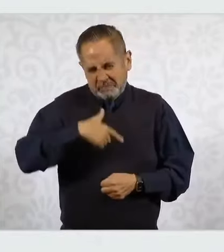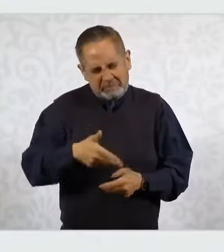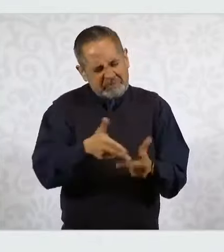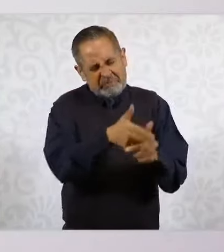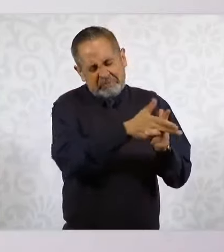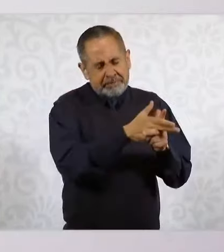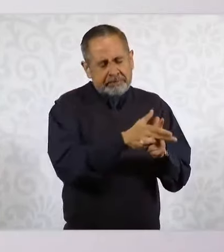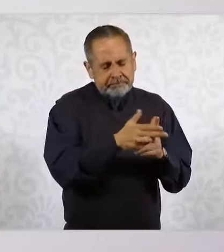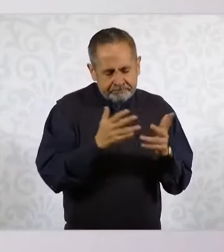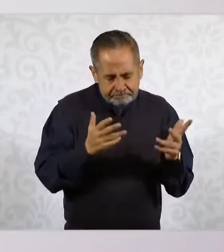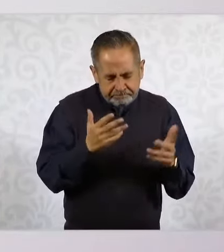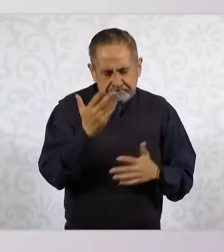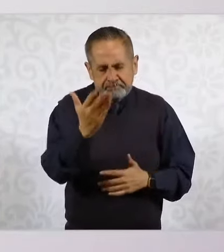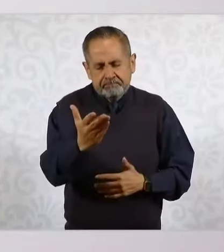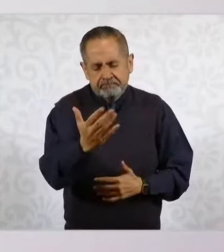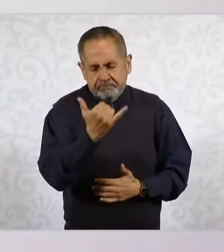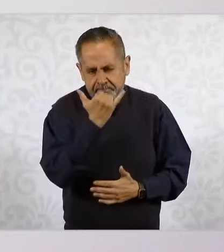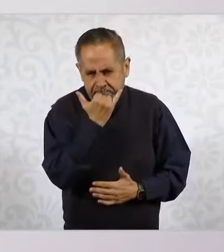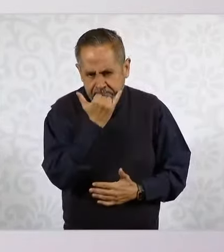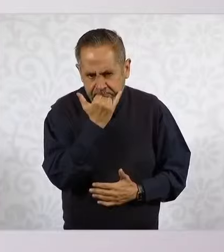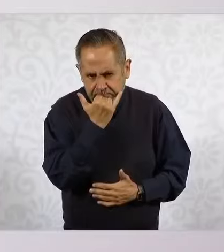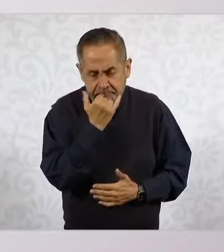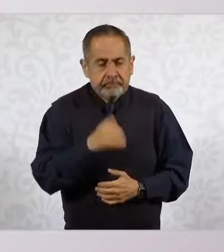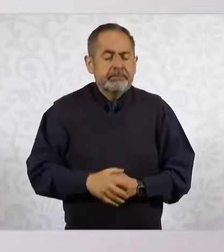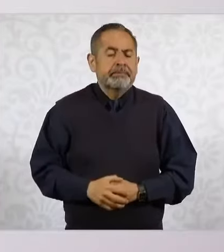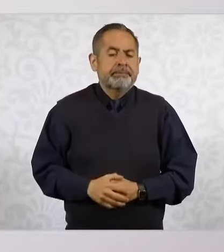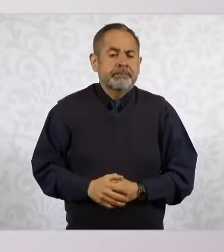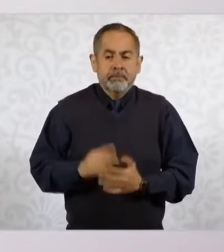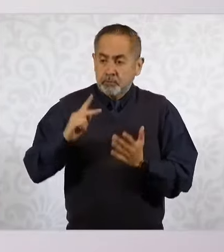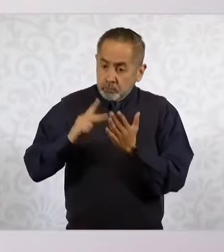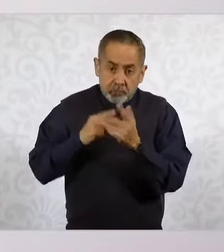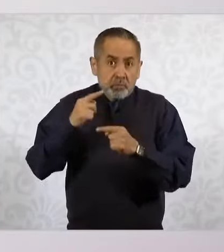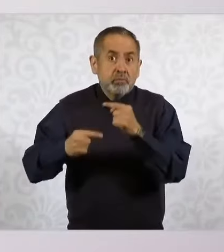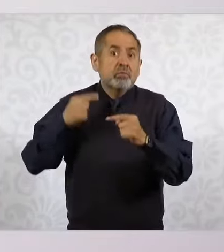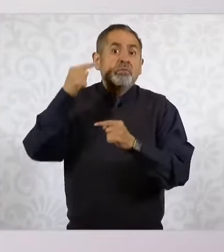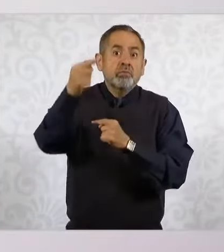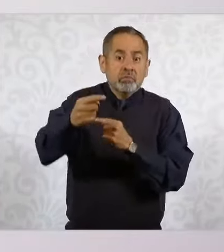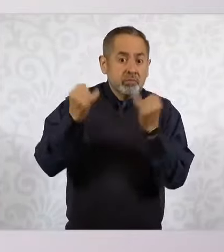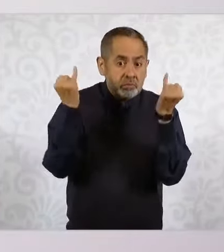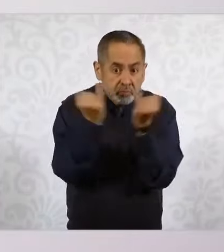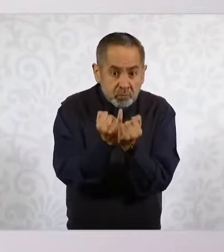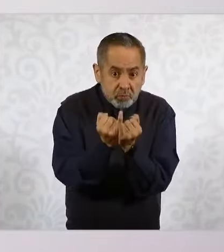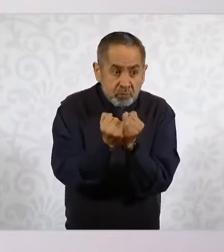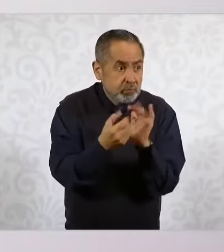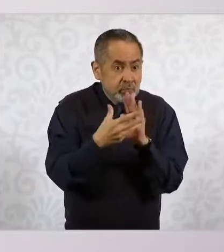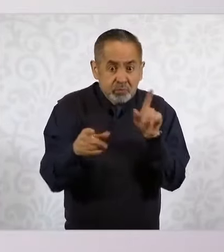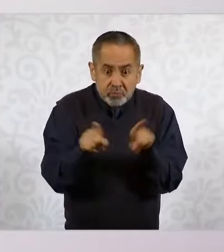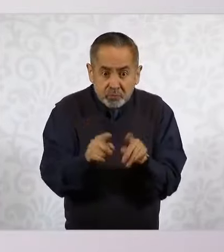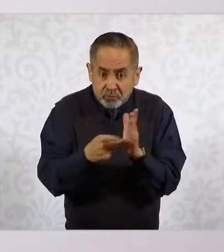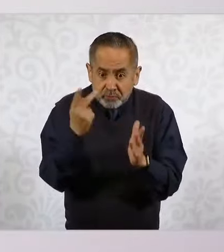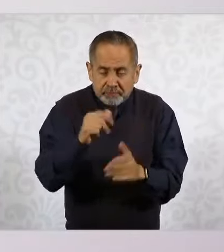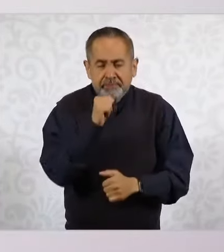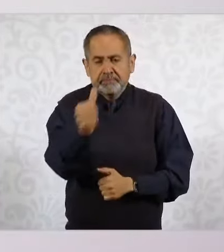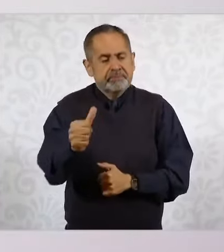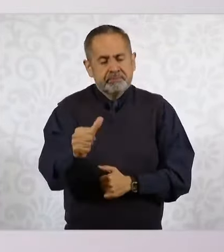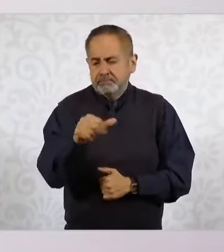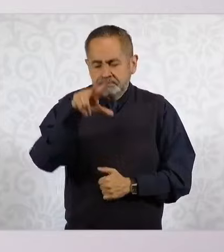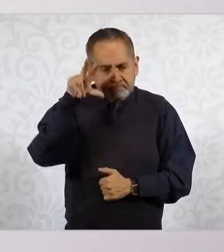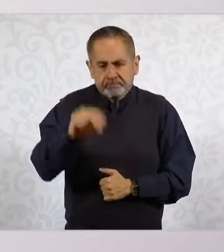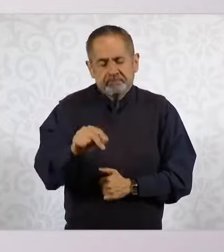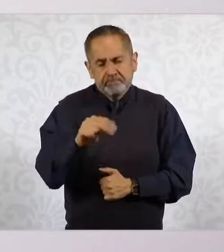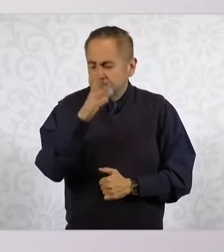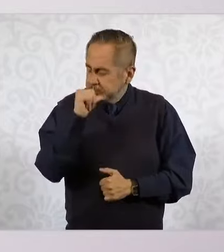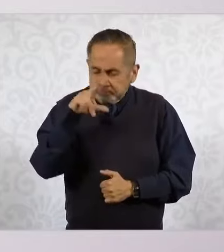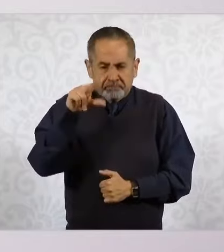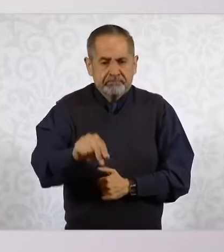Hechos como este no pueden volver a repetirse. Esta acción es